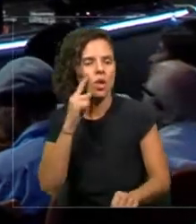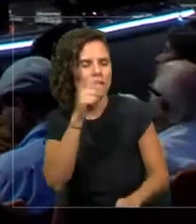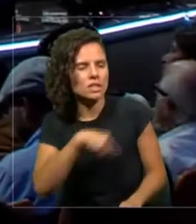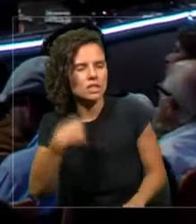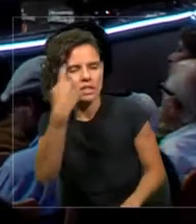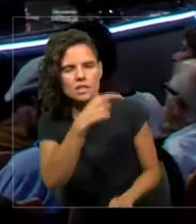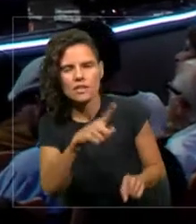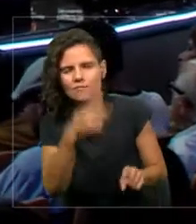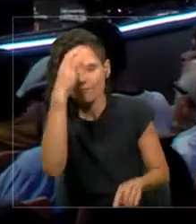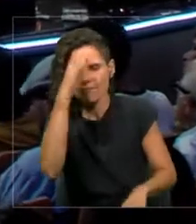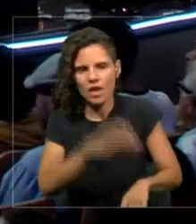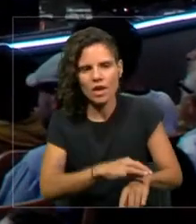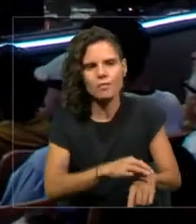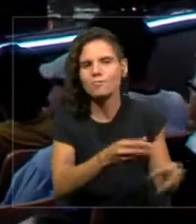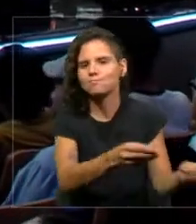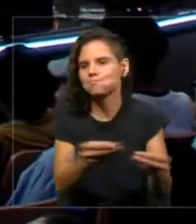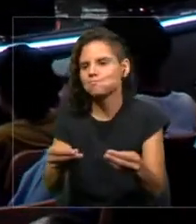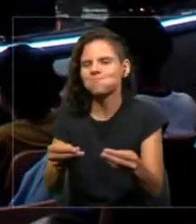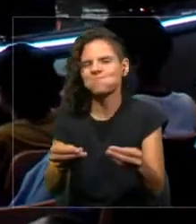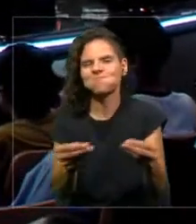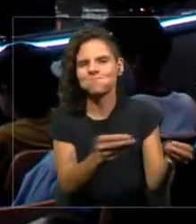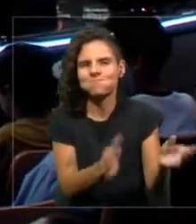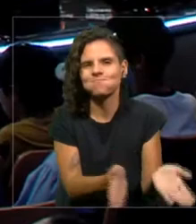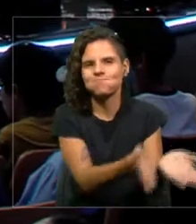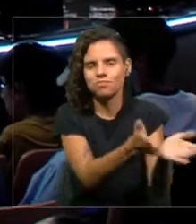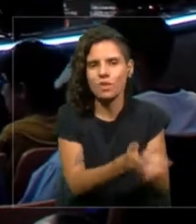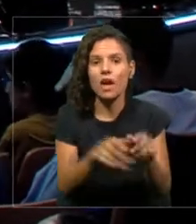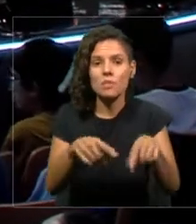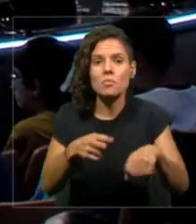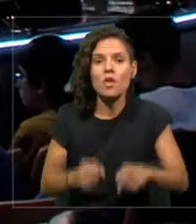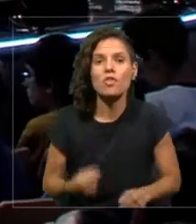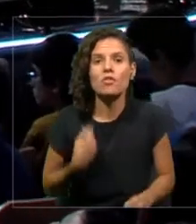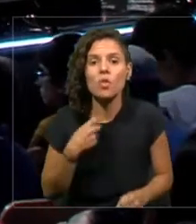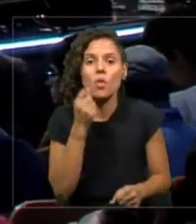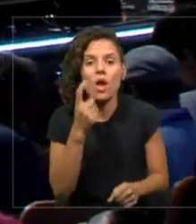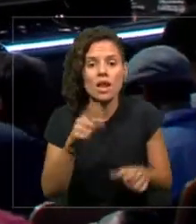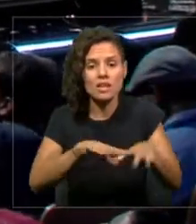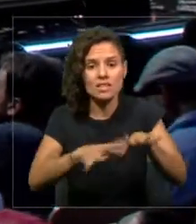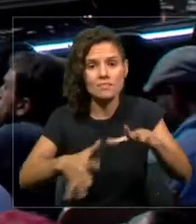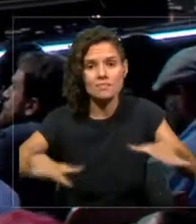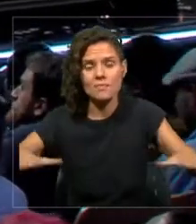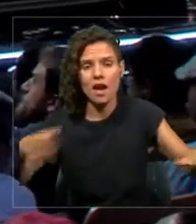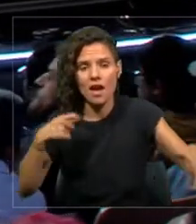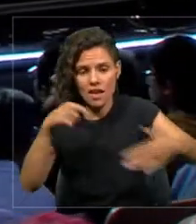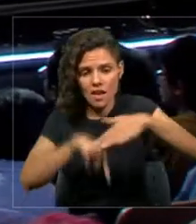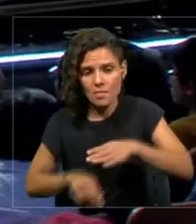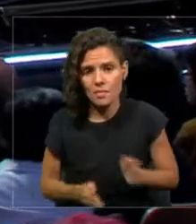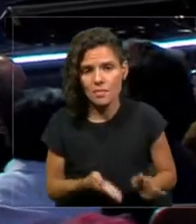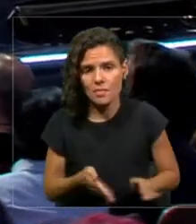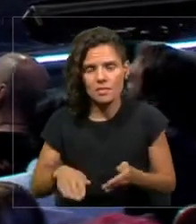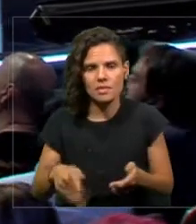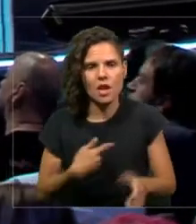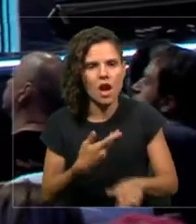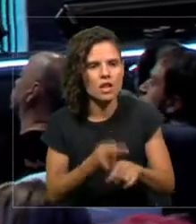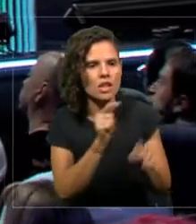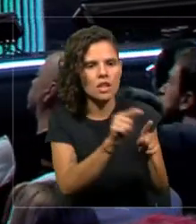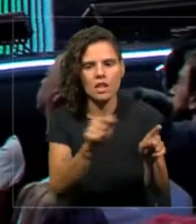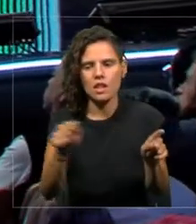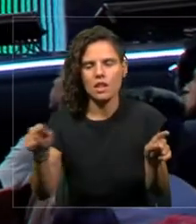esta forma también puedo cubrir diferentes granjas en donde estoy administrando diferentes